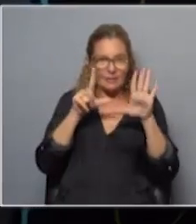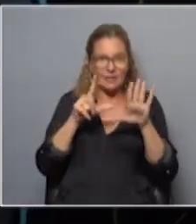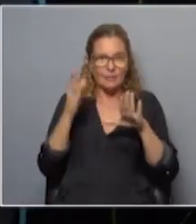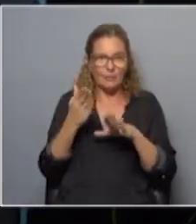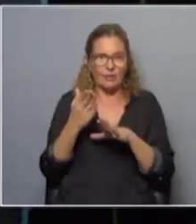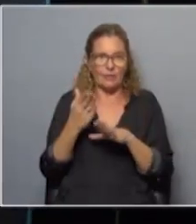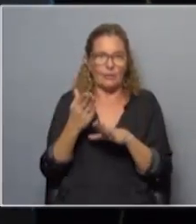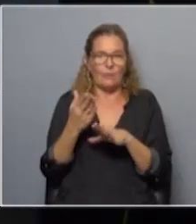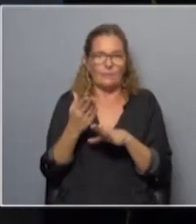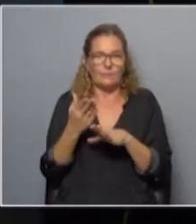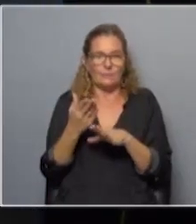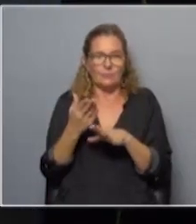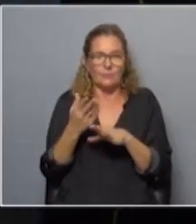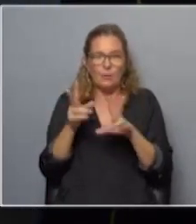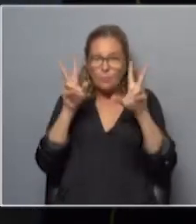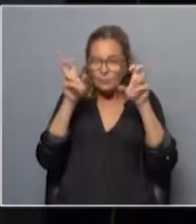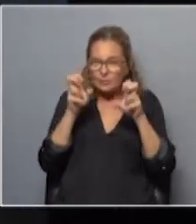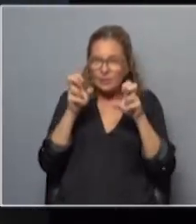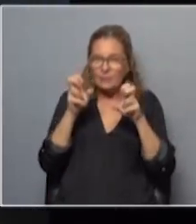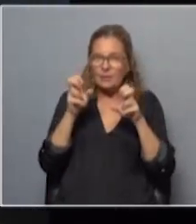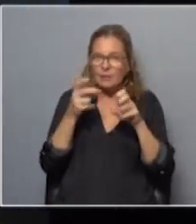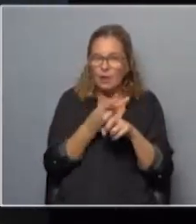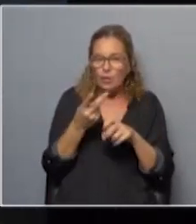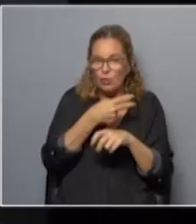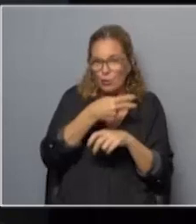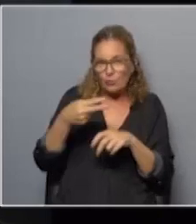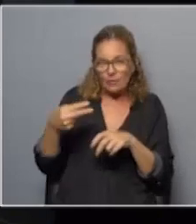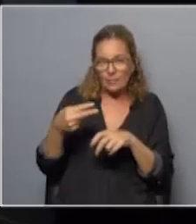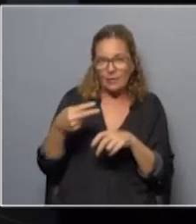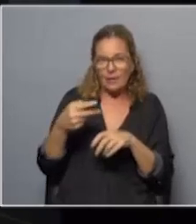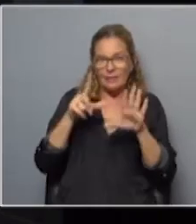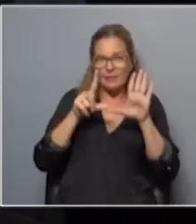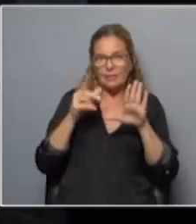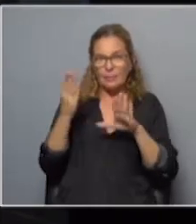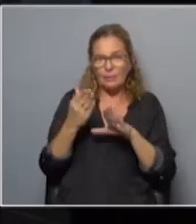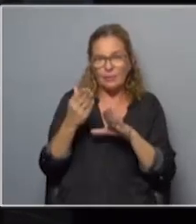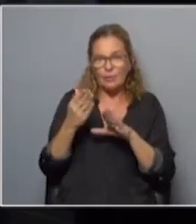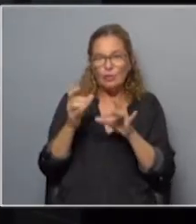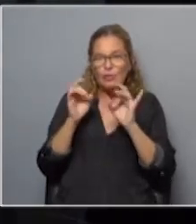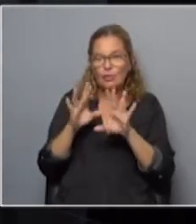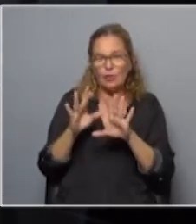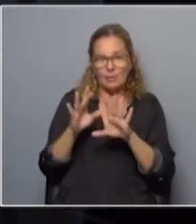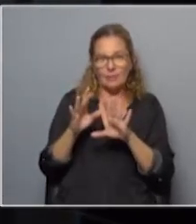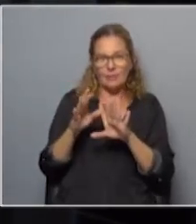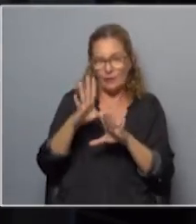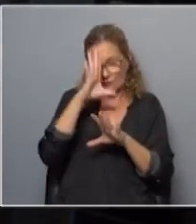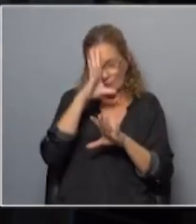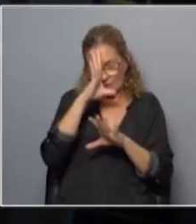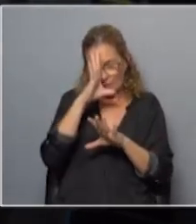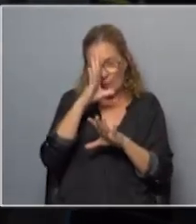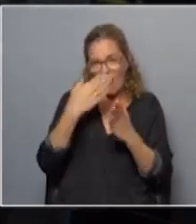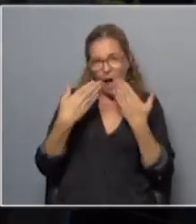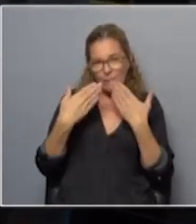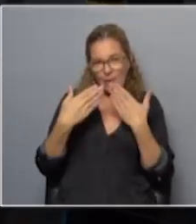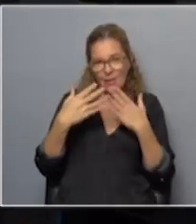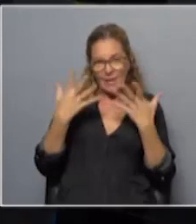las notas como que fue un tema muy importante en esas dos semanas que ustedes relevaron el 7% de las notas fueron sobre la pantera rosa en febrero en febrero